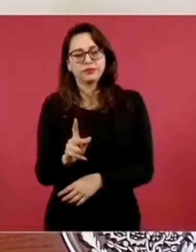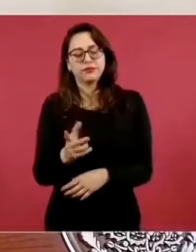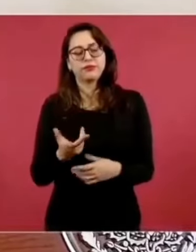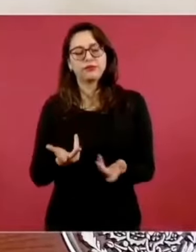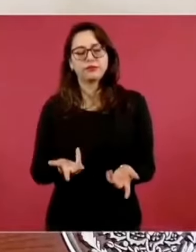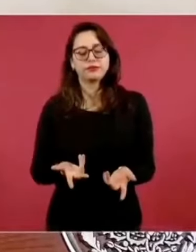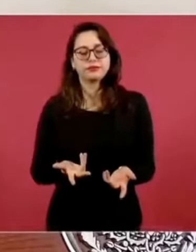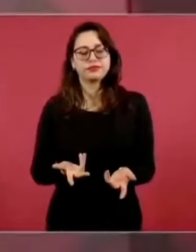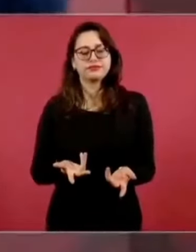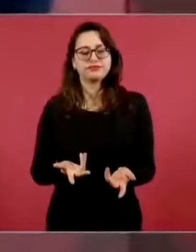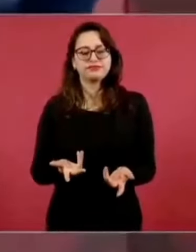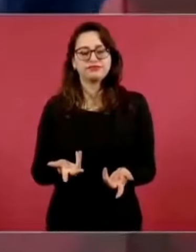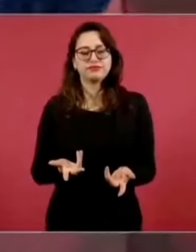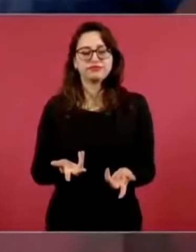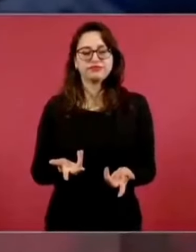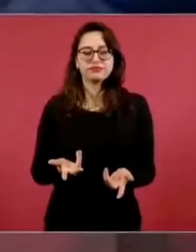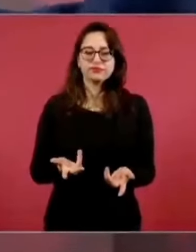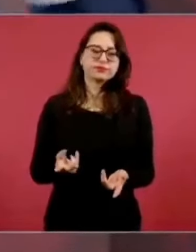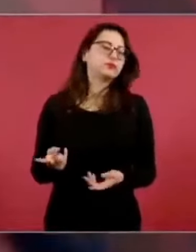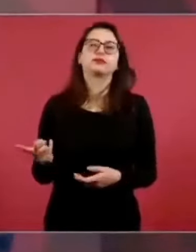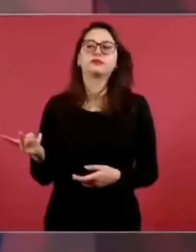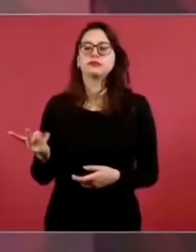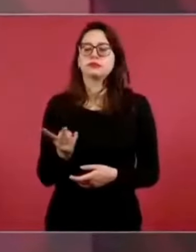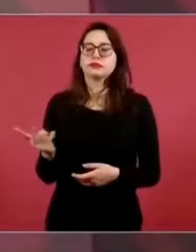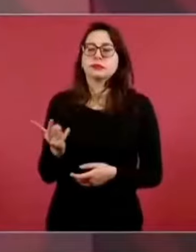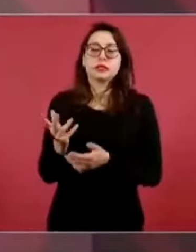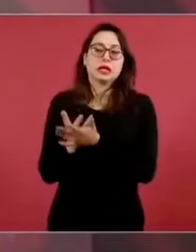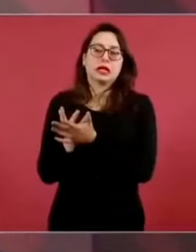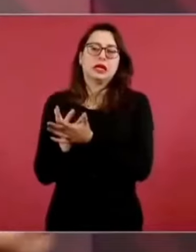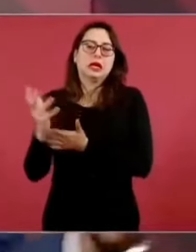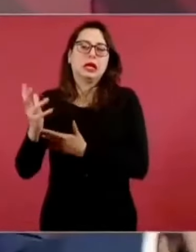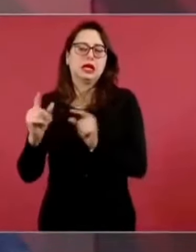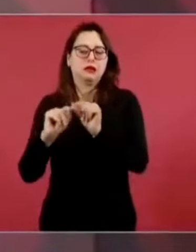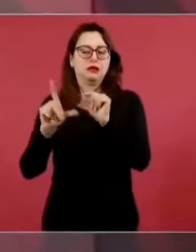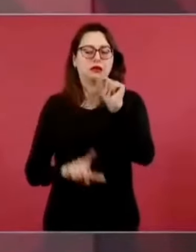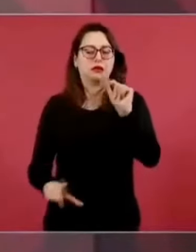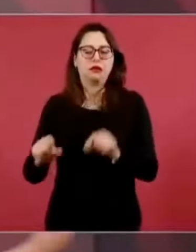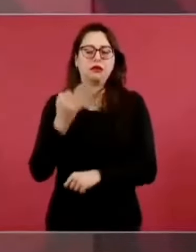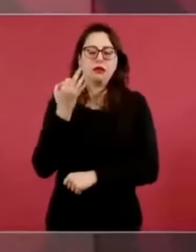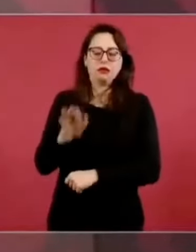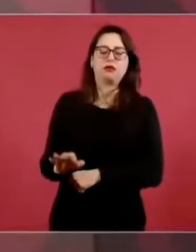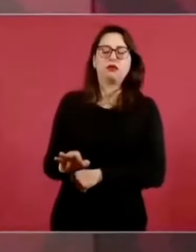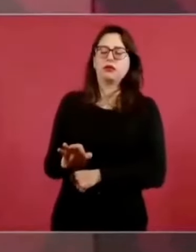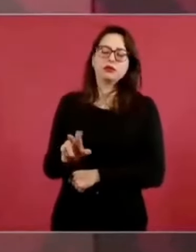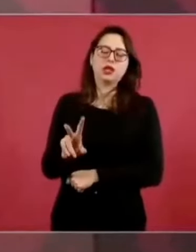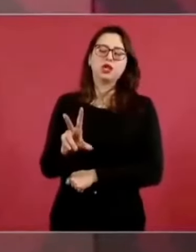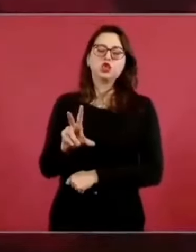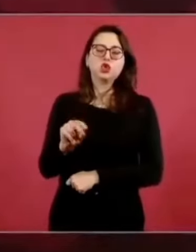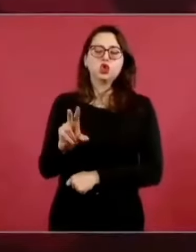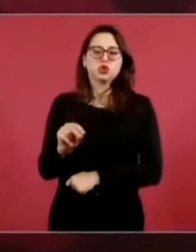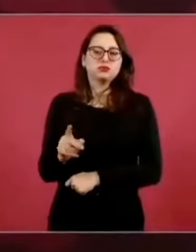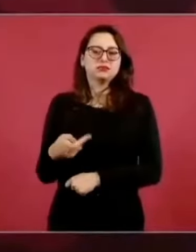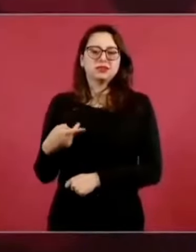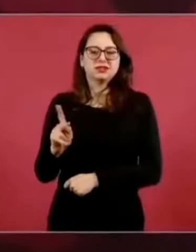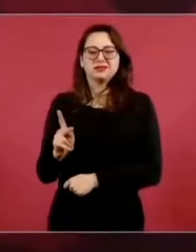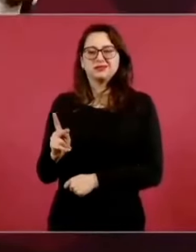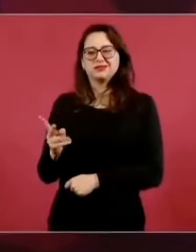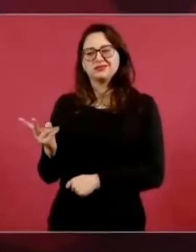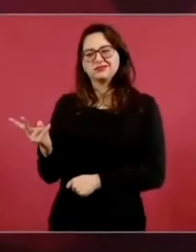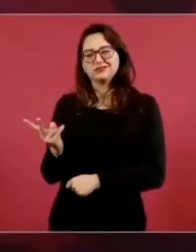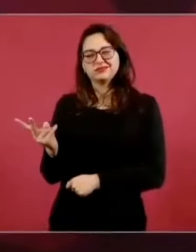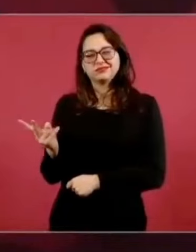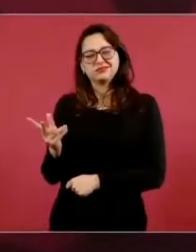Para no exagerar. Estas son acciones de traidor suelos.